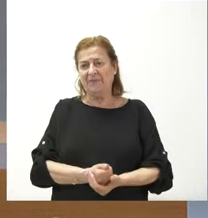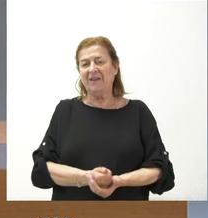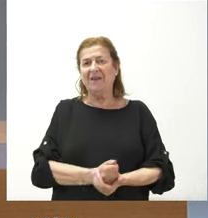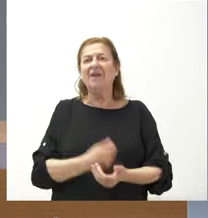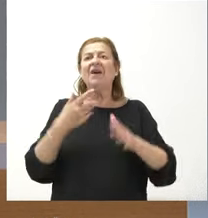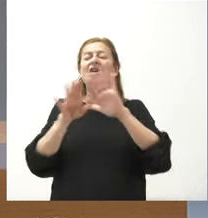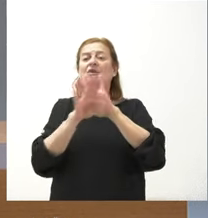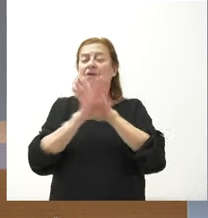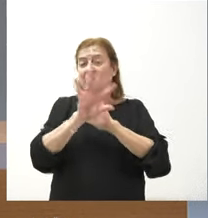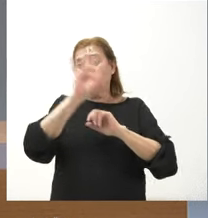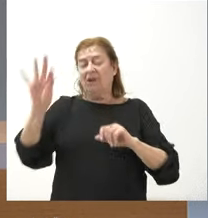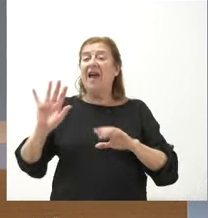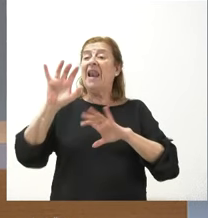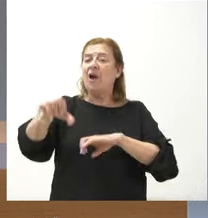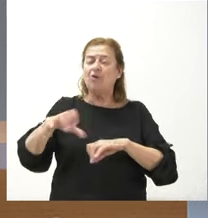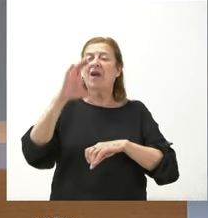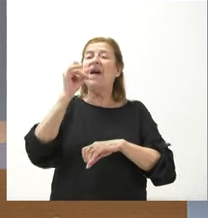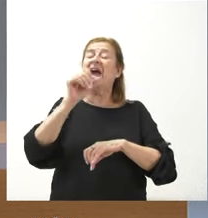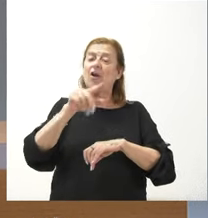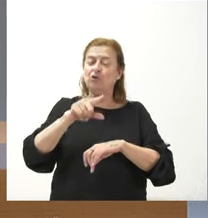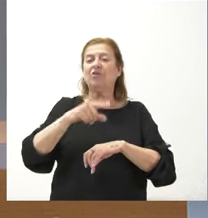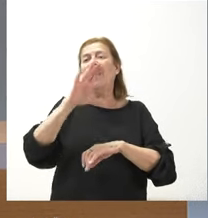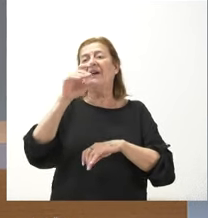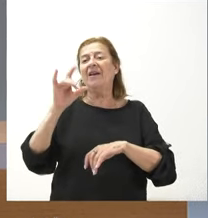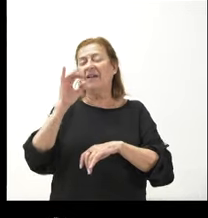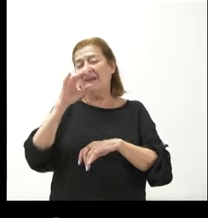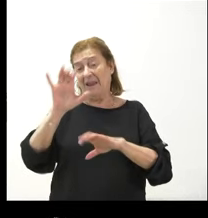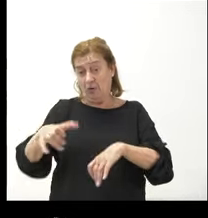continuamos ahora en León con Carlos Domínguez y León adelante